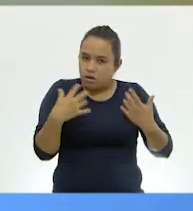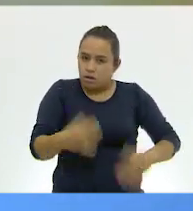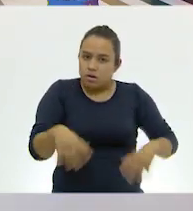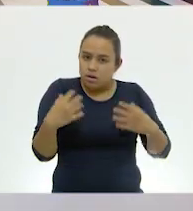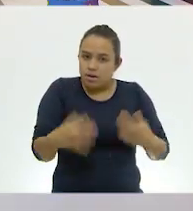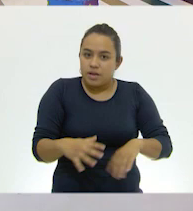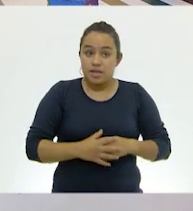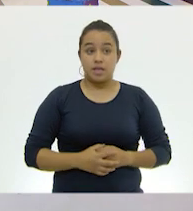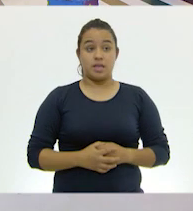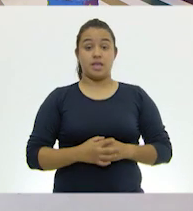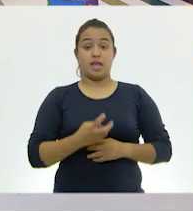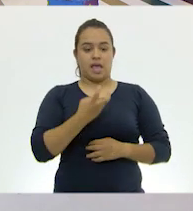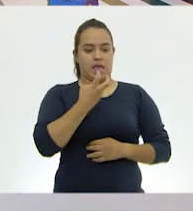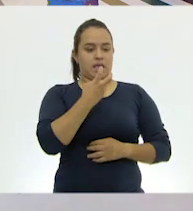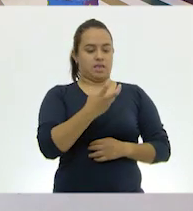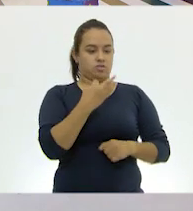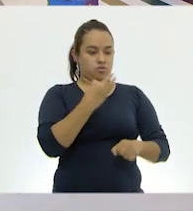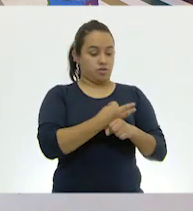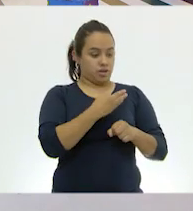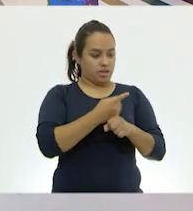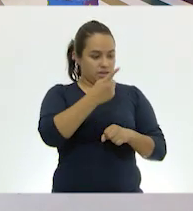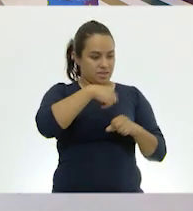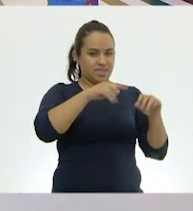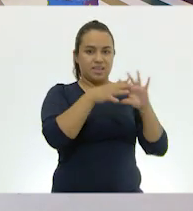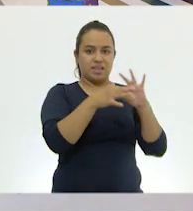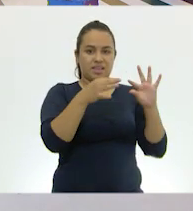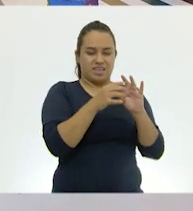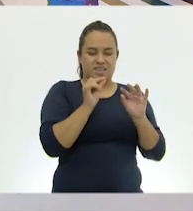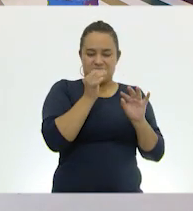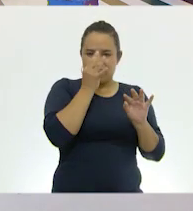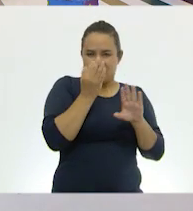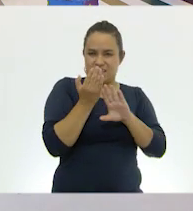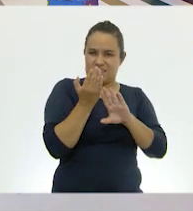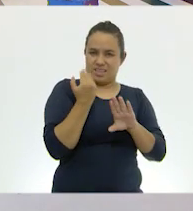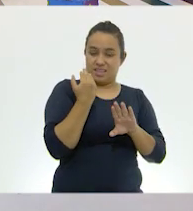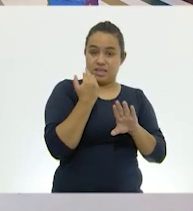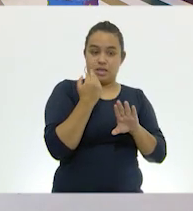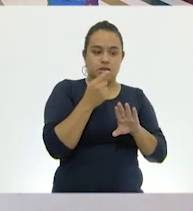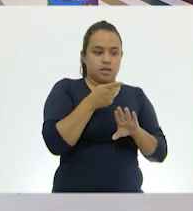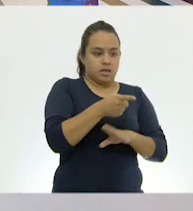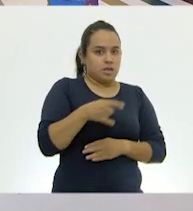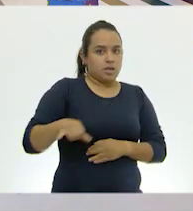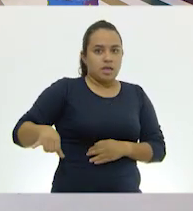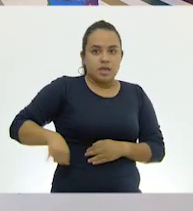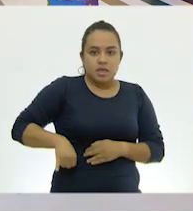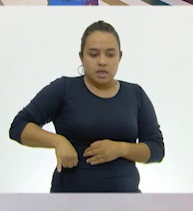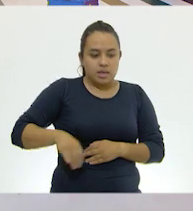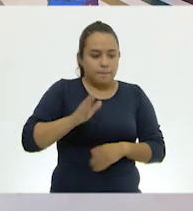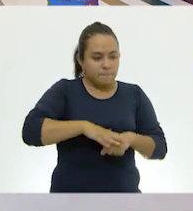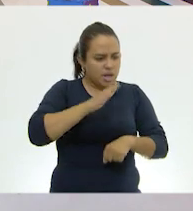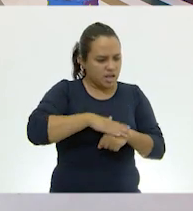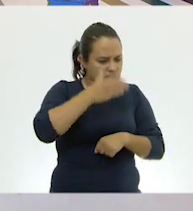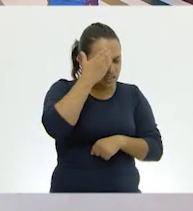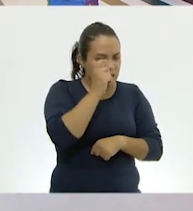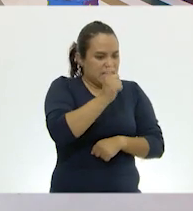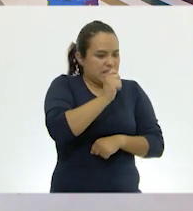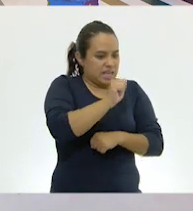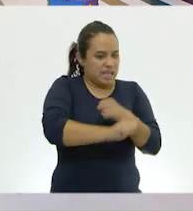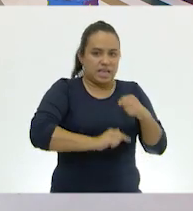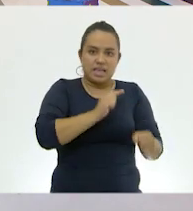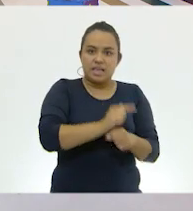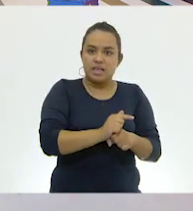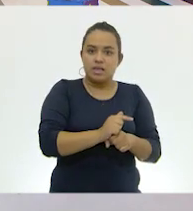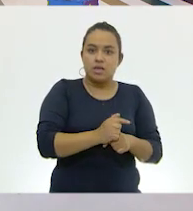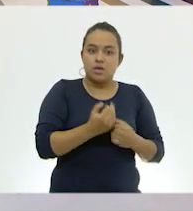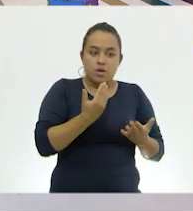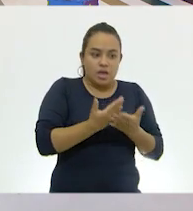Entonces, esto comprueba todo lo que acabamos de decir unos minutos antes, que es tan interesante seguir conociendo acerca de los animales. Y nos